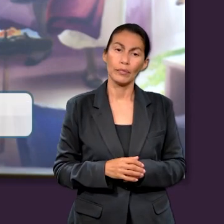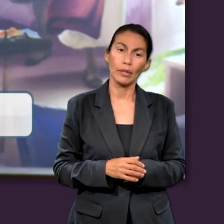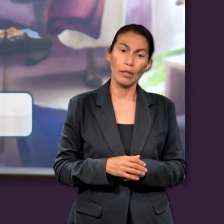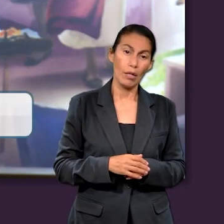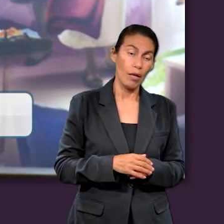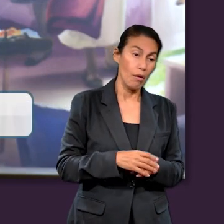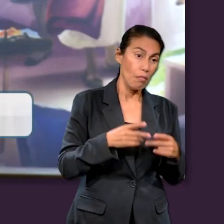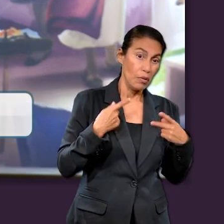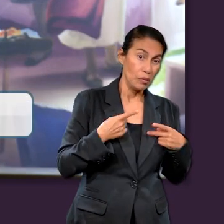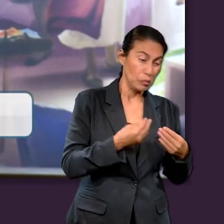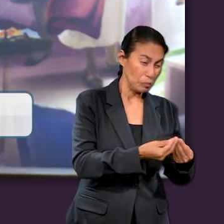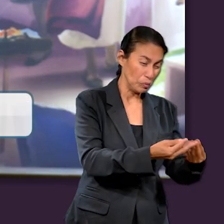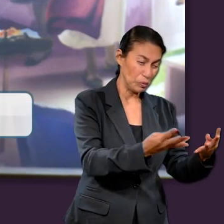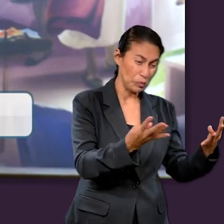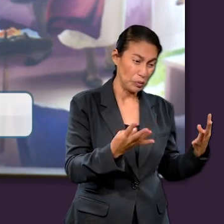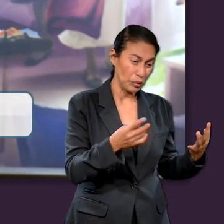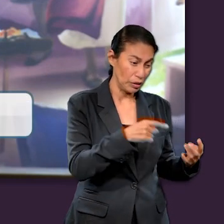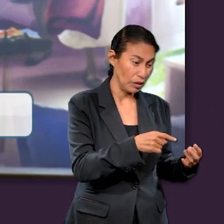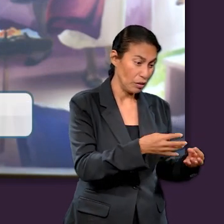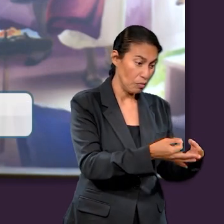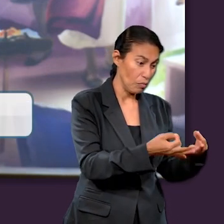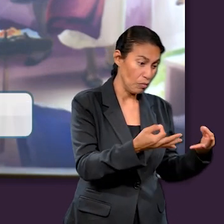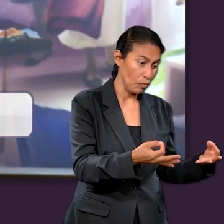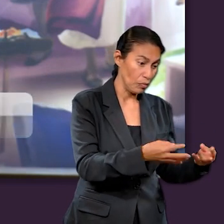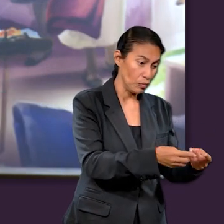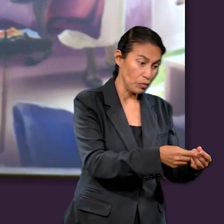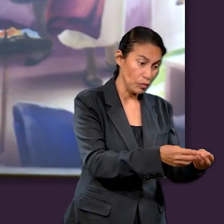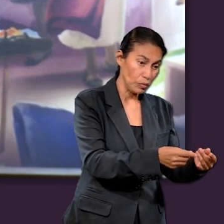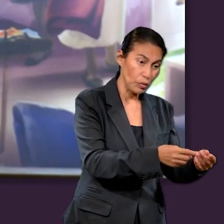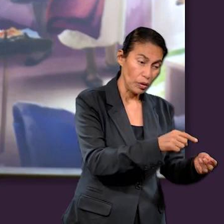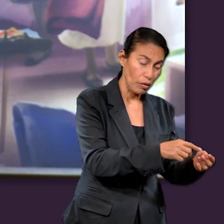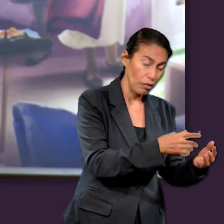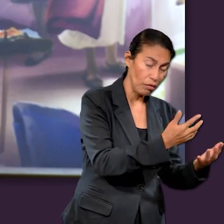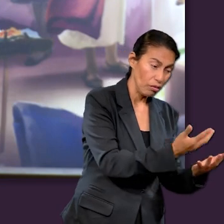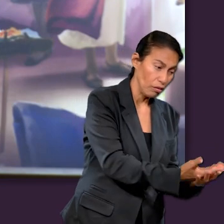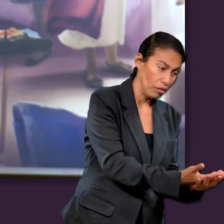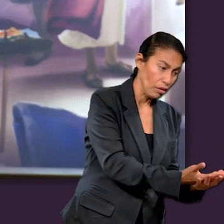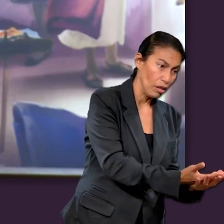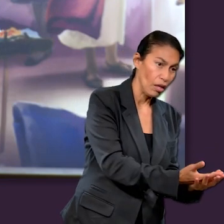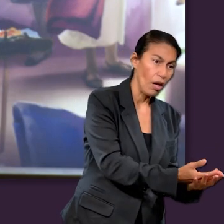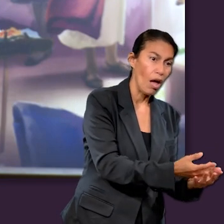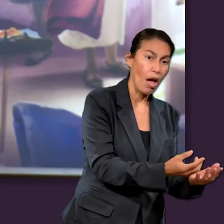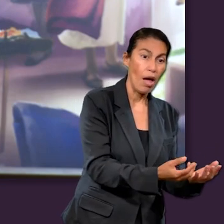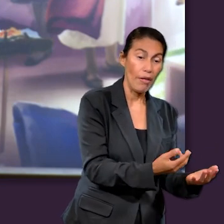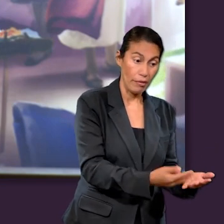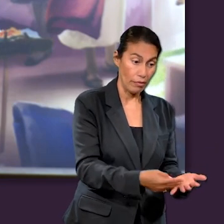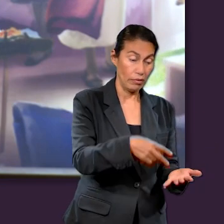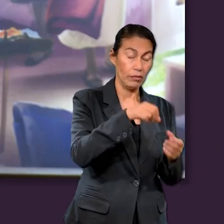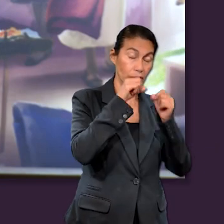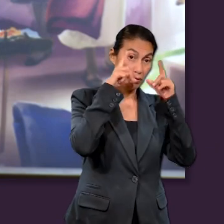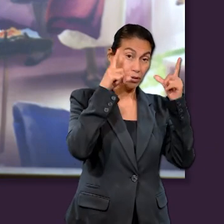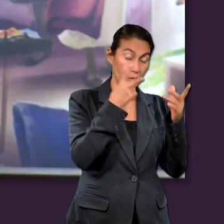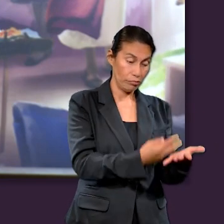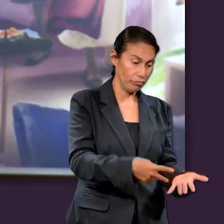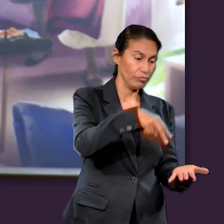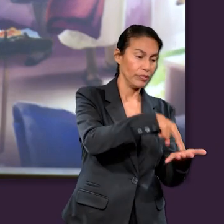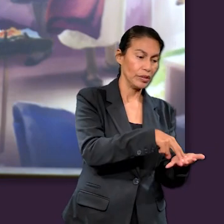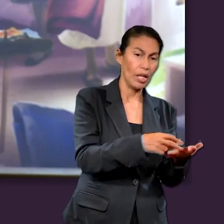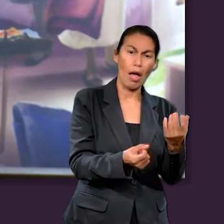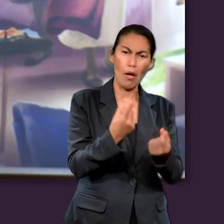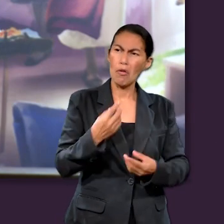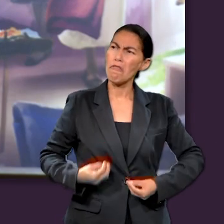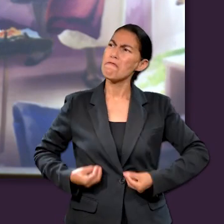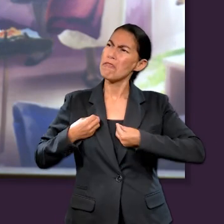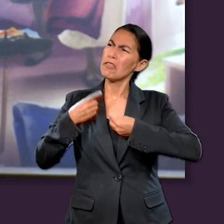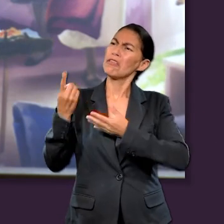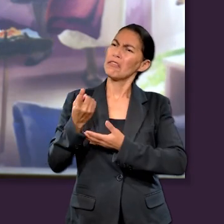de los que durmen en el polvo de la tierra serán despertados. Unos para vida eterna y otros para vergüenza y confusión